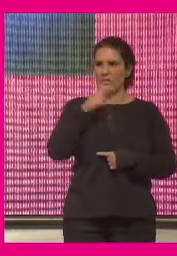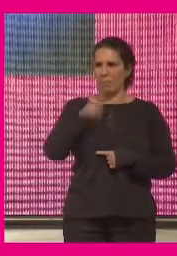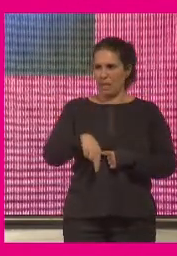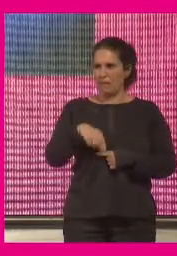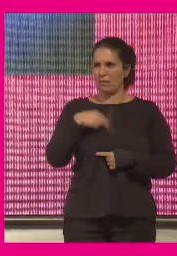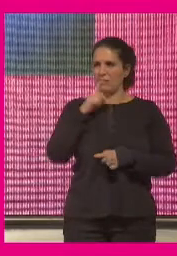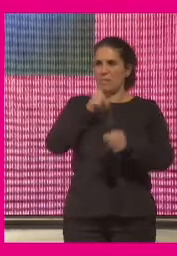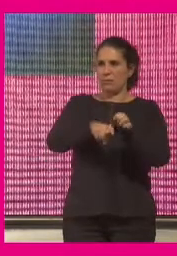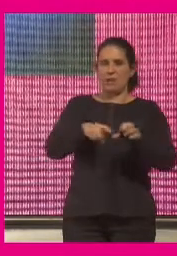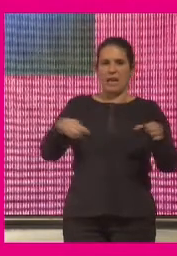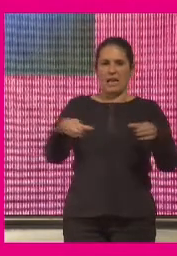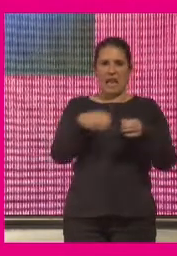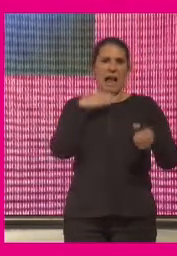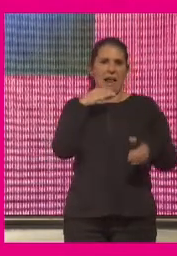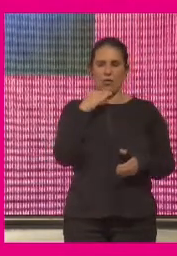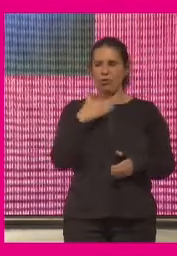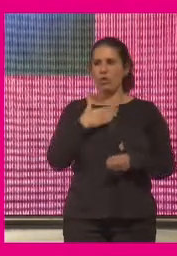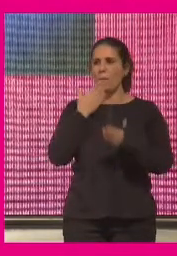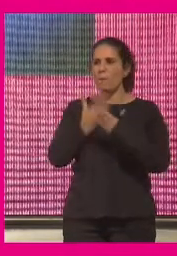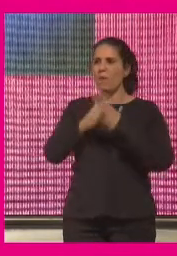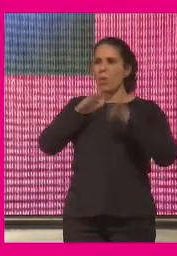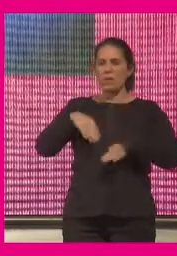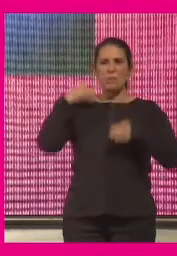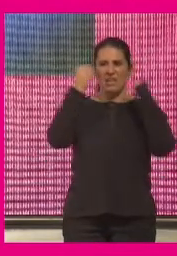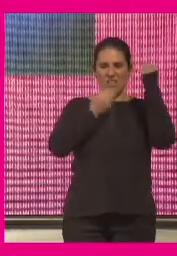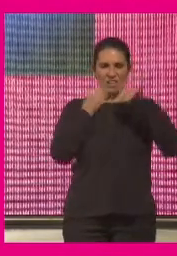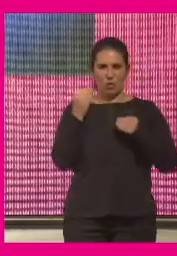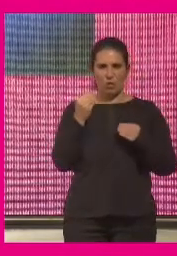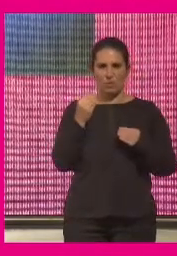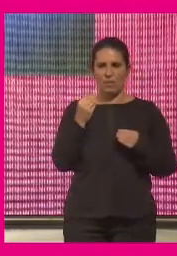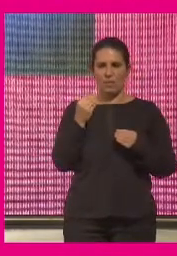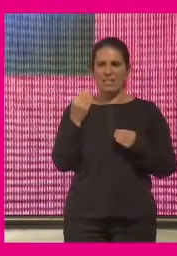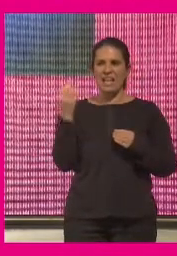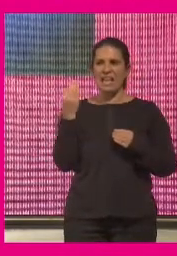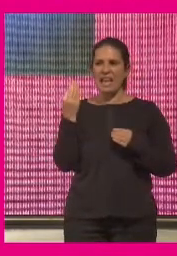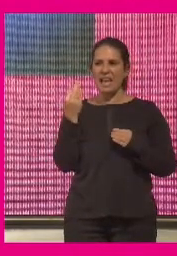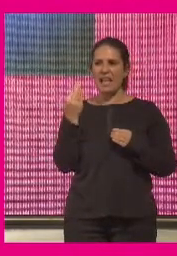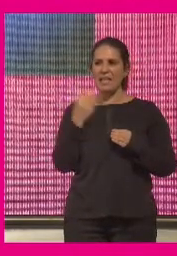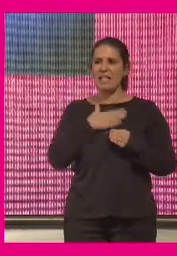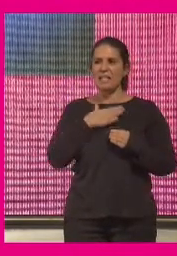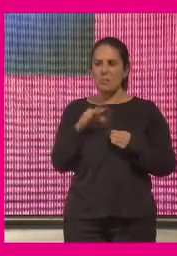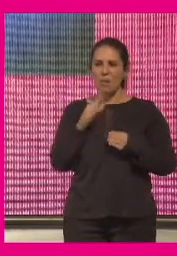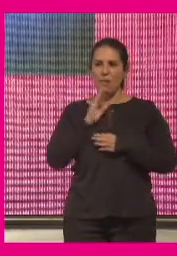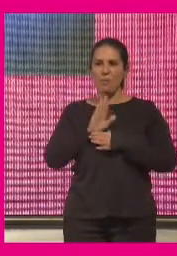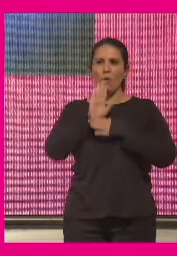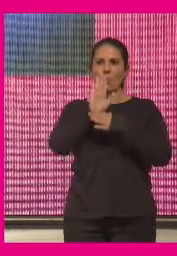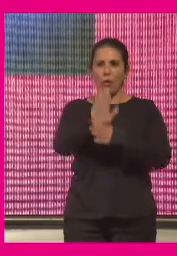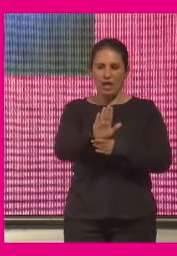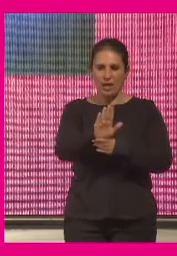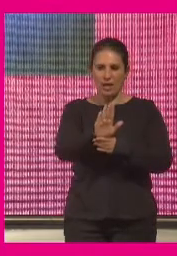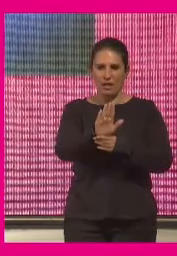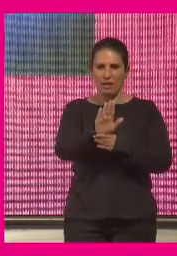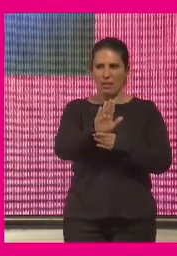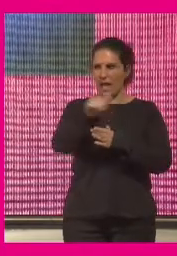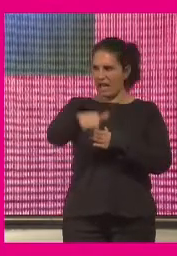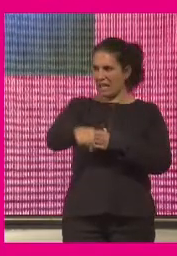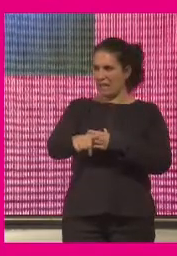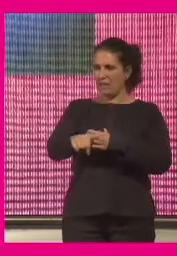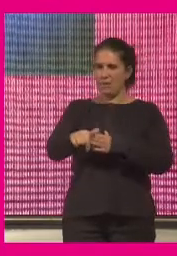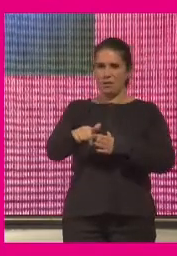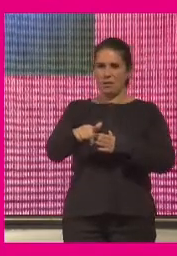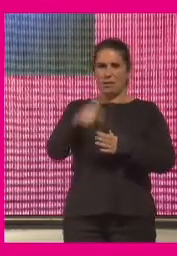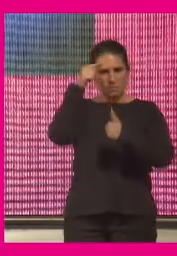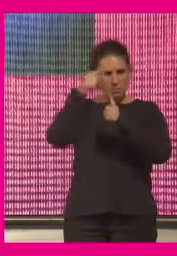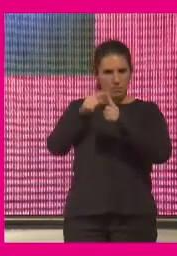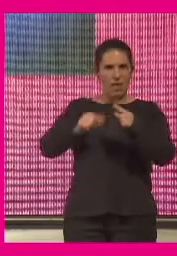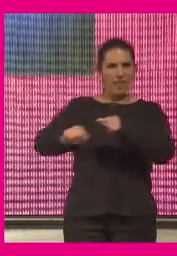áreas de algo yo os pediría una última reflexión que es que les podemos o que se puede proponer que se puede dejar aquí que sea